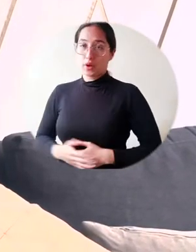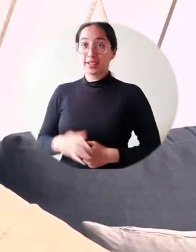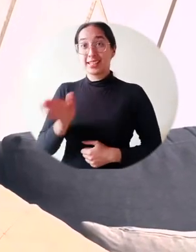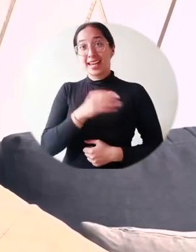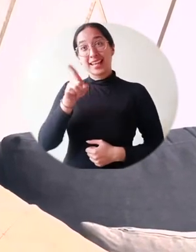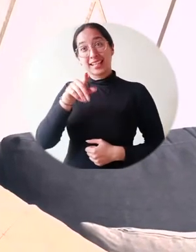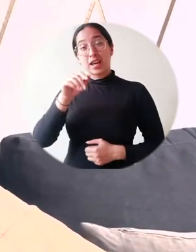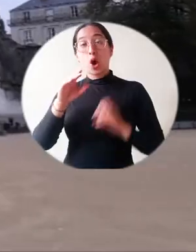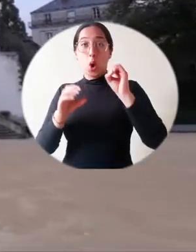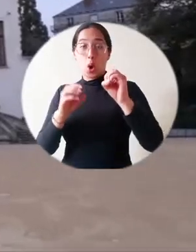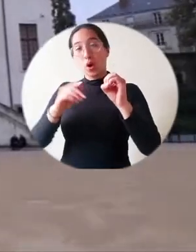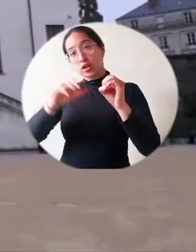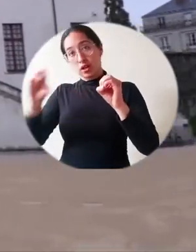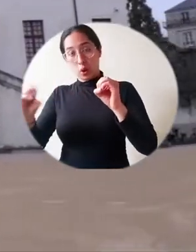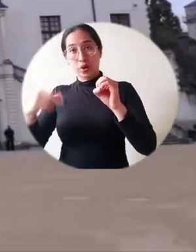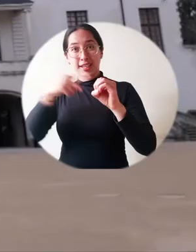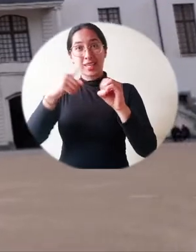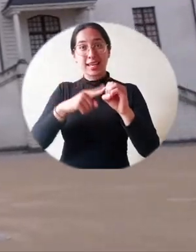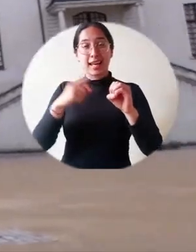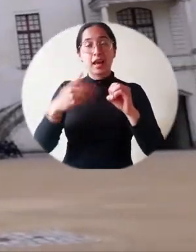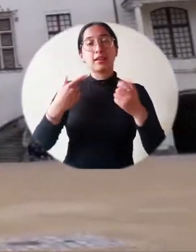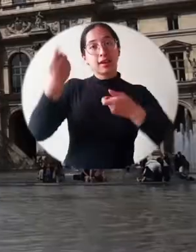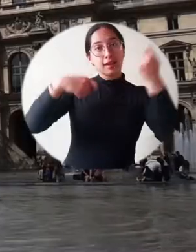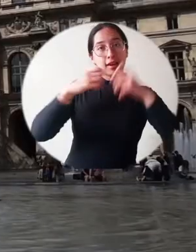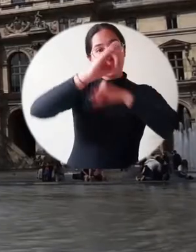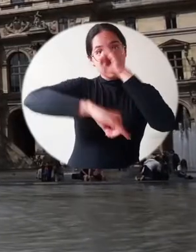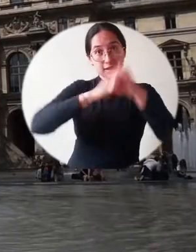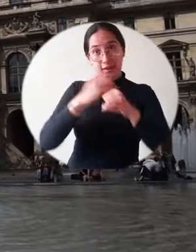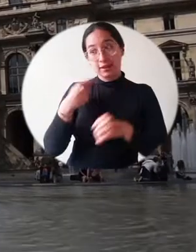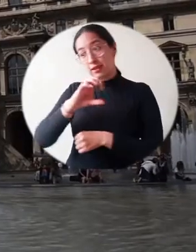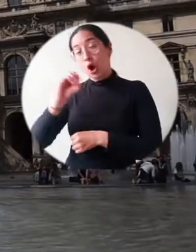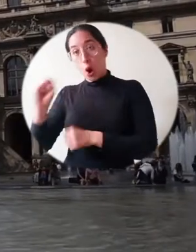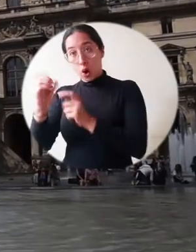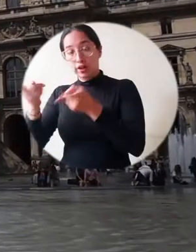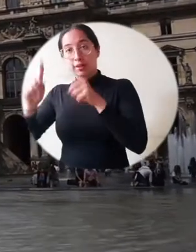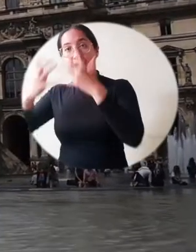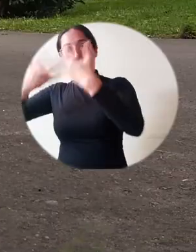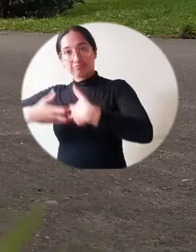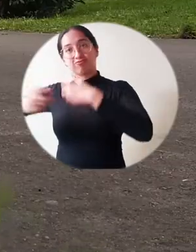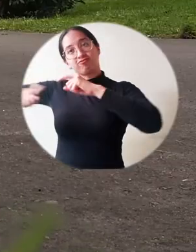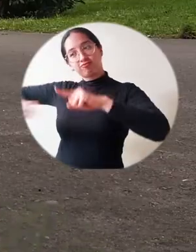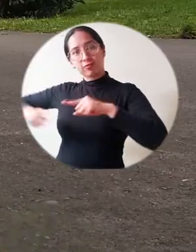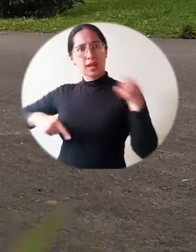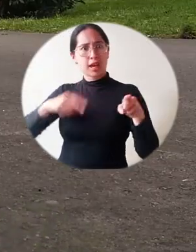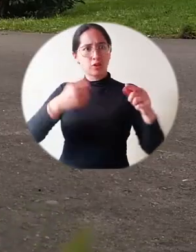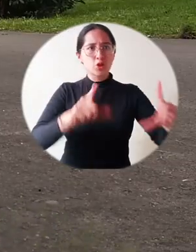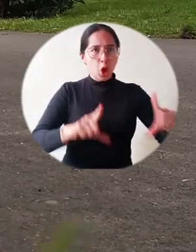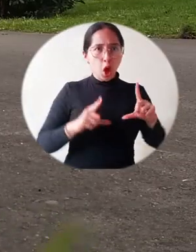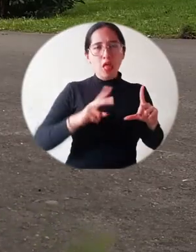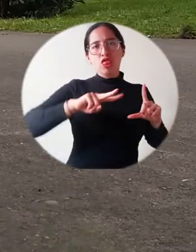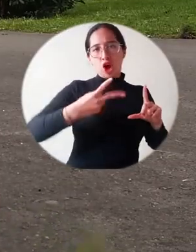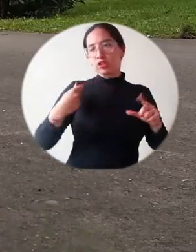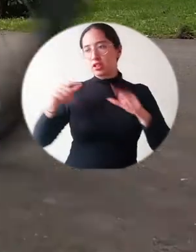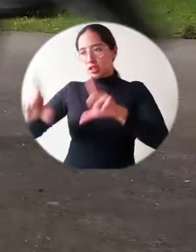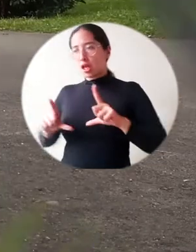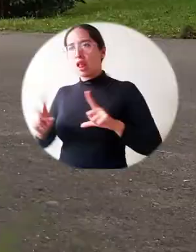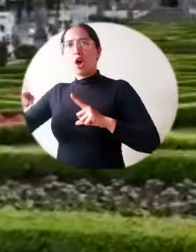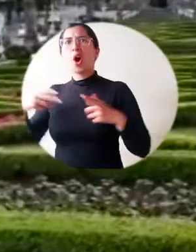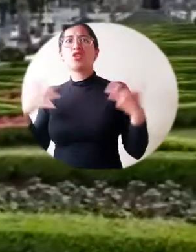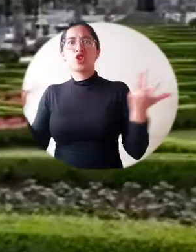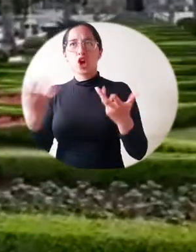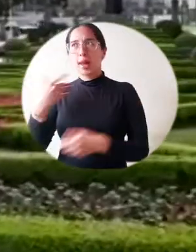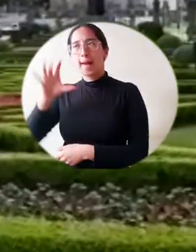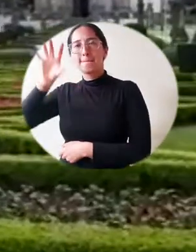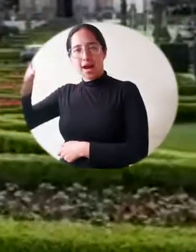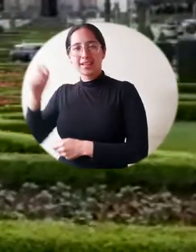en la Universidad del Magdalena. Santiago Duque, graduado de Negocios Internacionales y John Viloria de Administración de Empresas, son pioneros en sus programas en